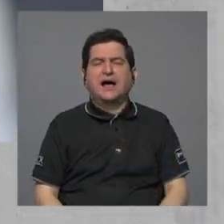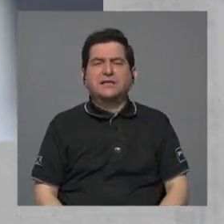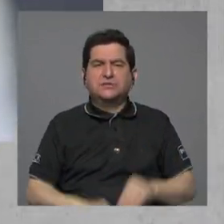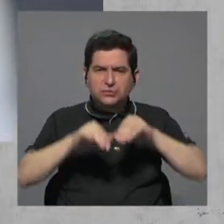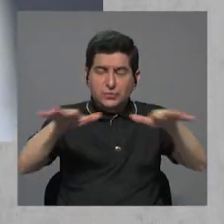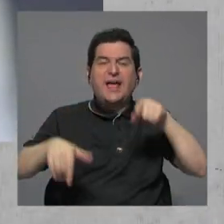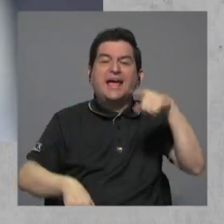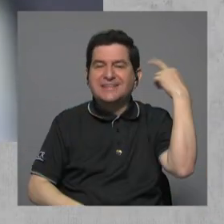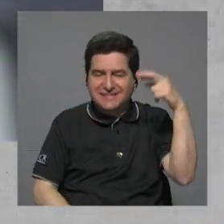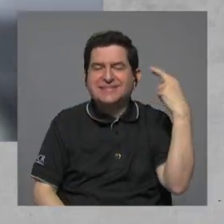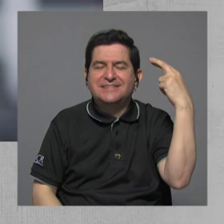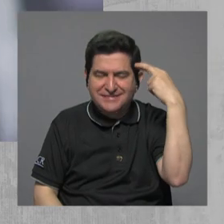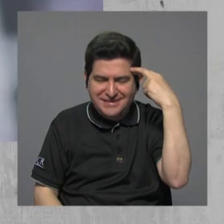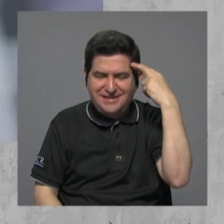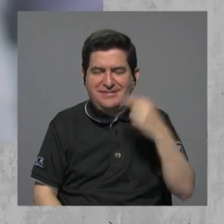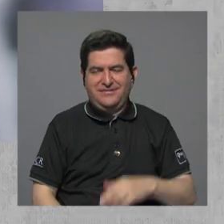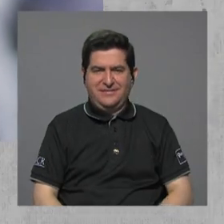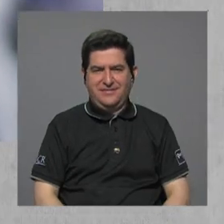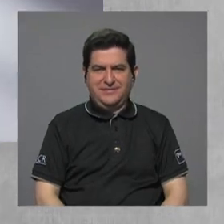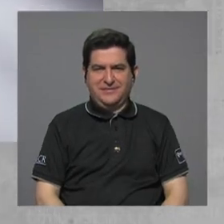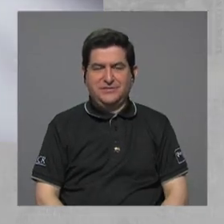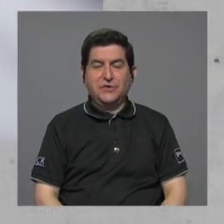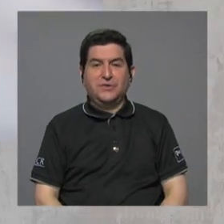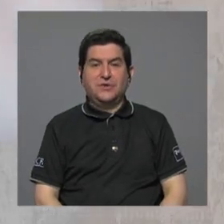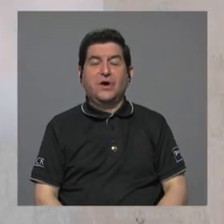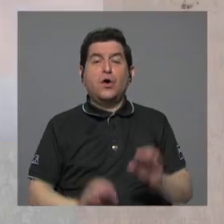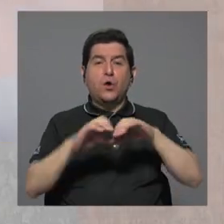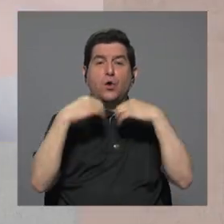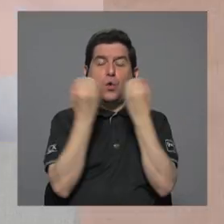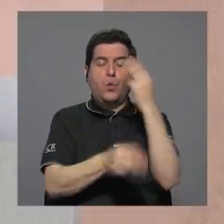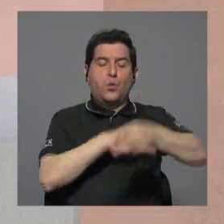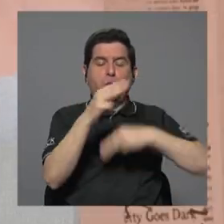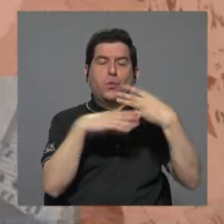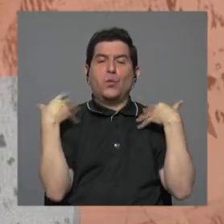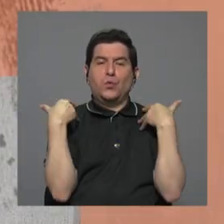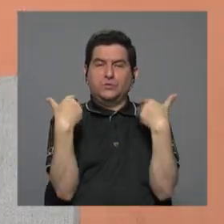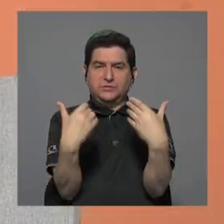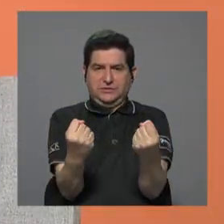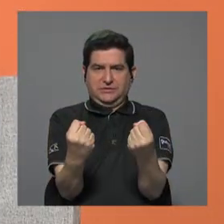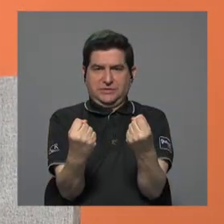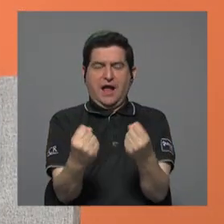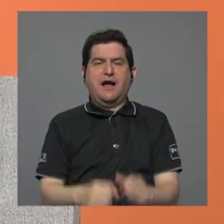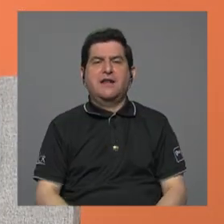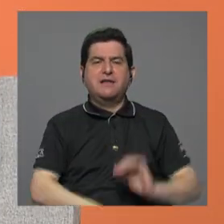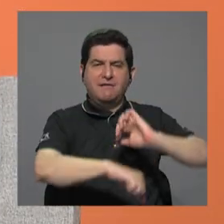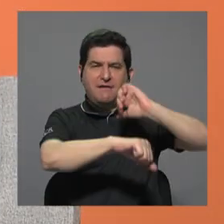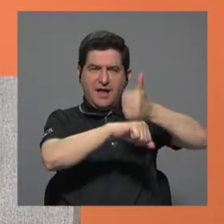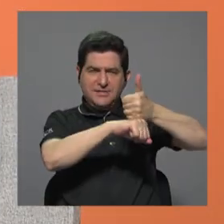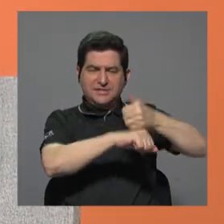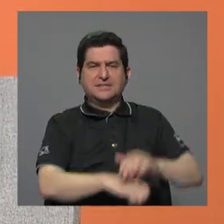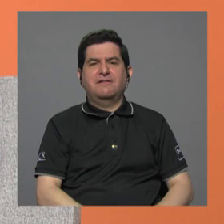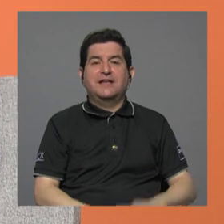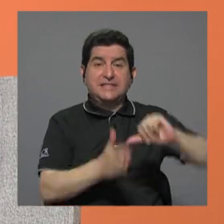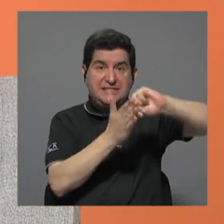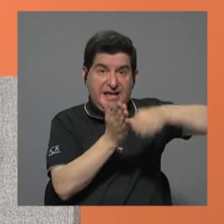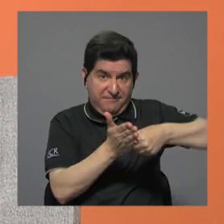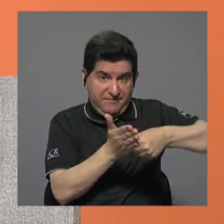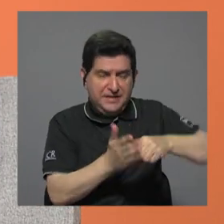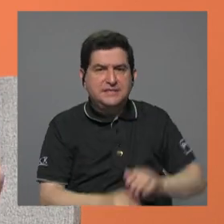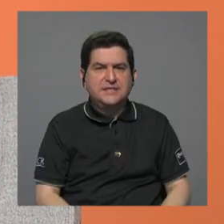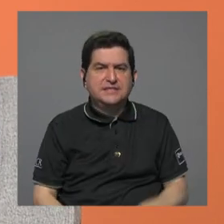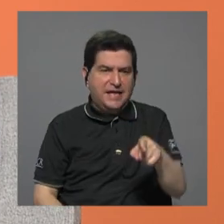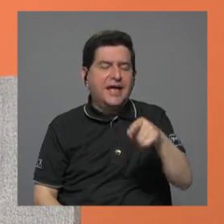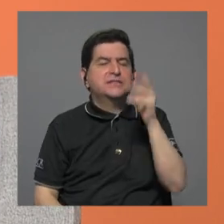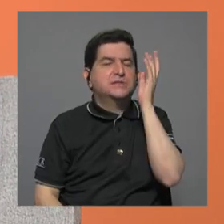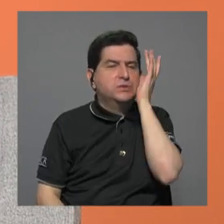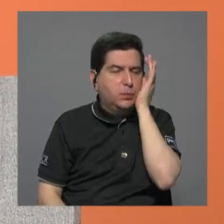así, si lo sigo confirmando. Claro, por la que la Organización Mundial de la Salud pone, digamos, énfasis en decir que es de